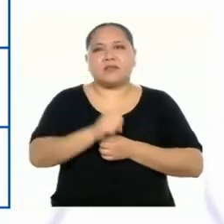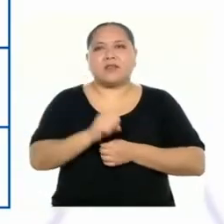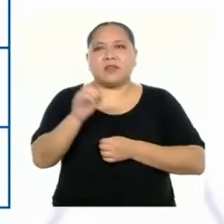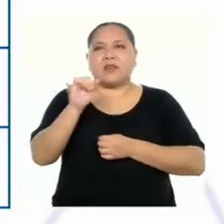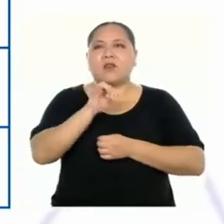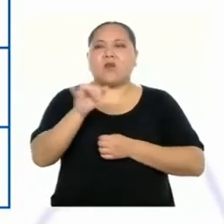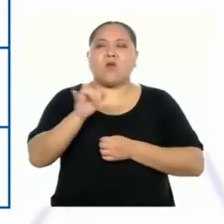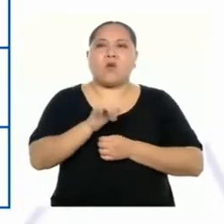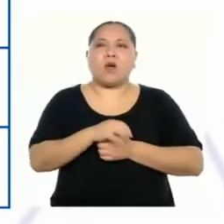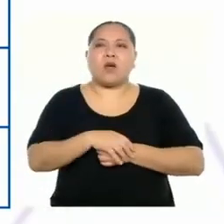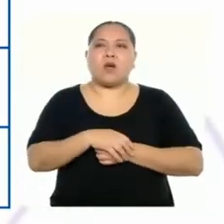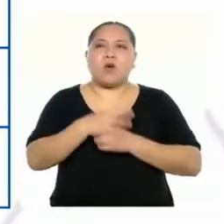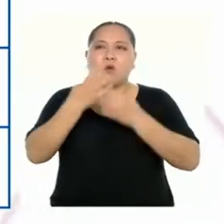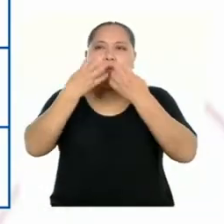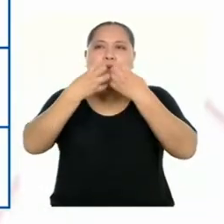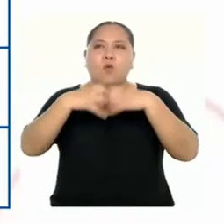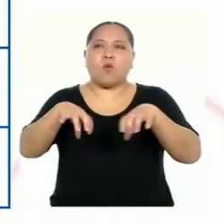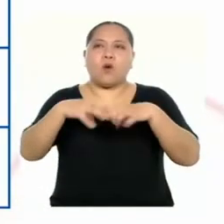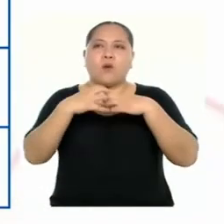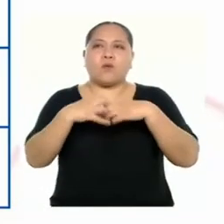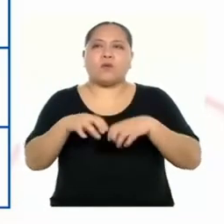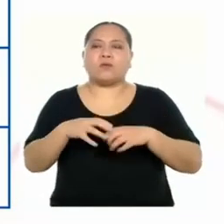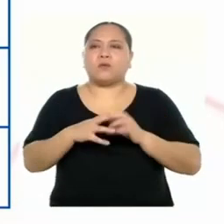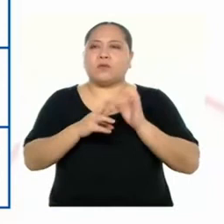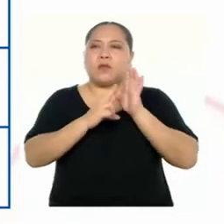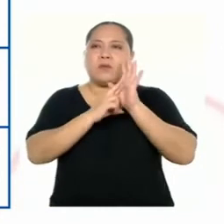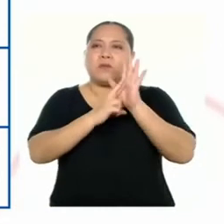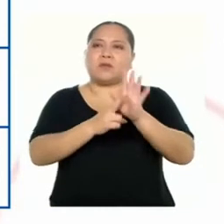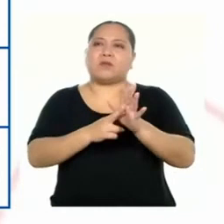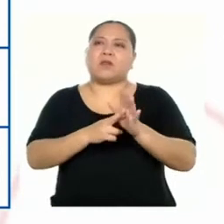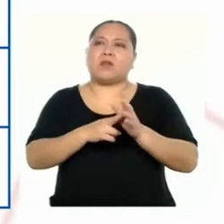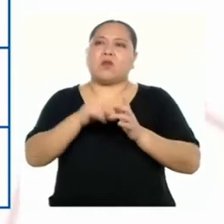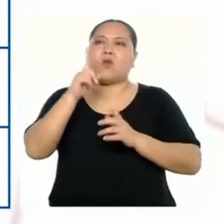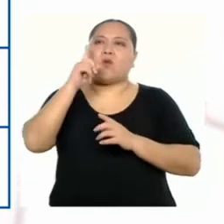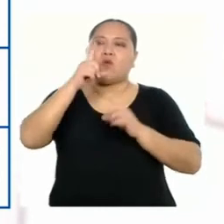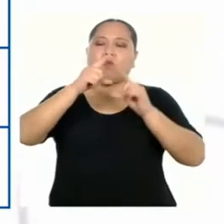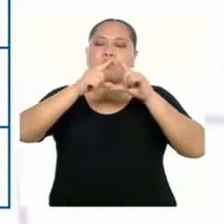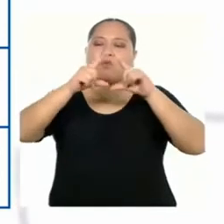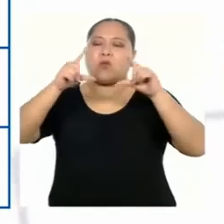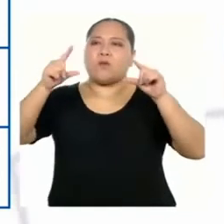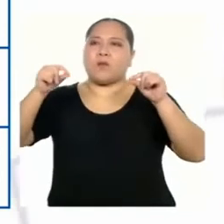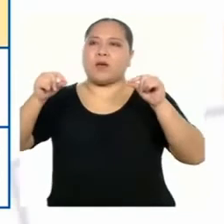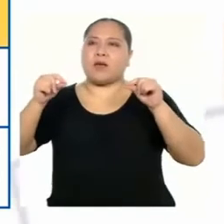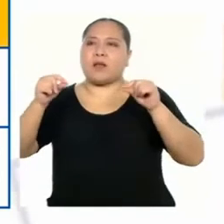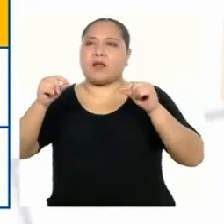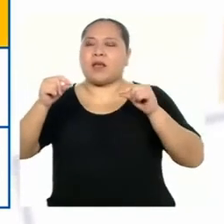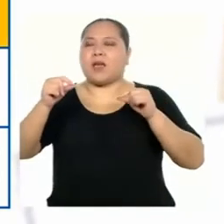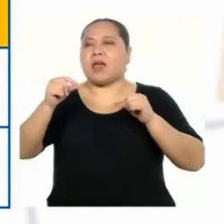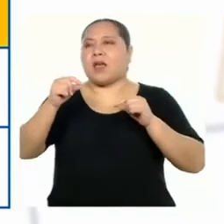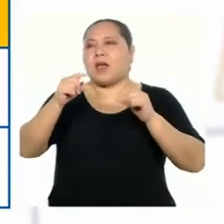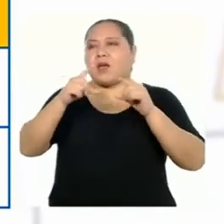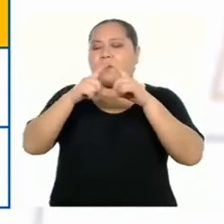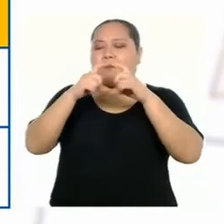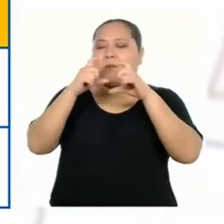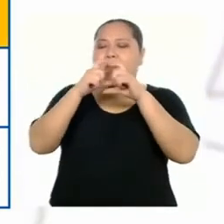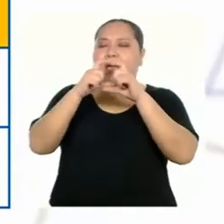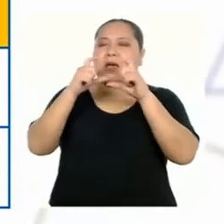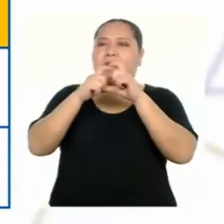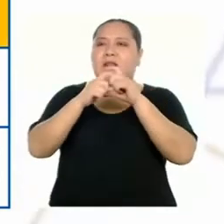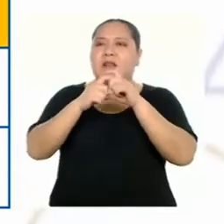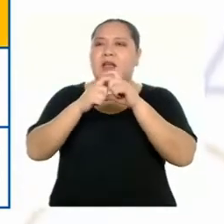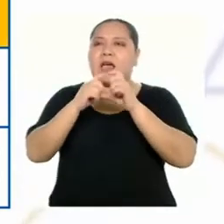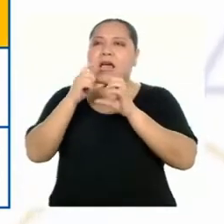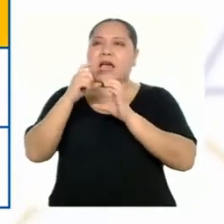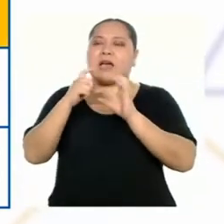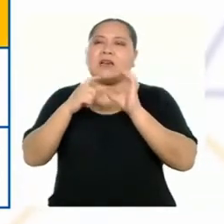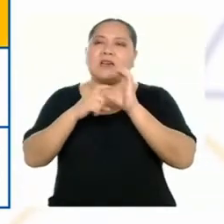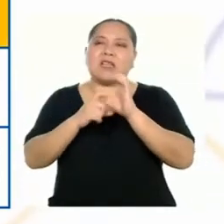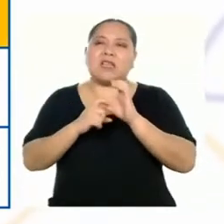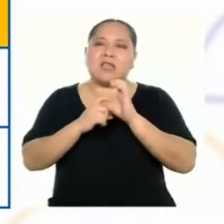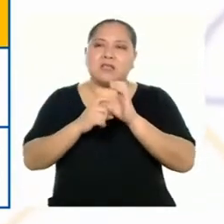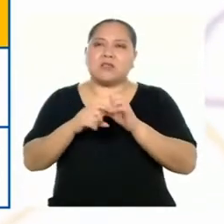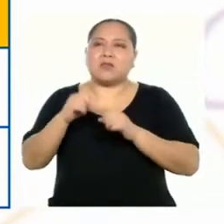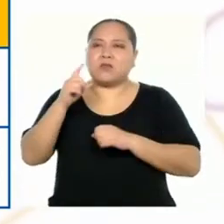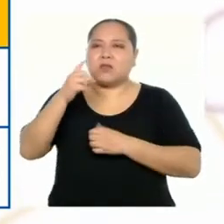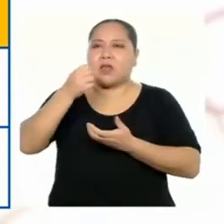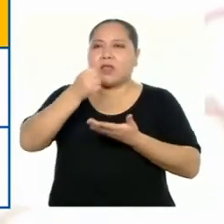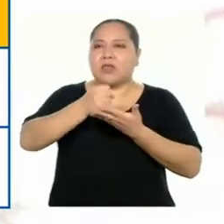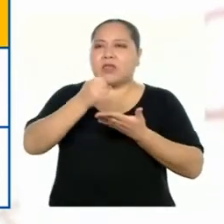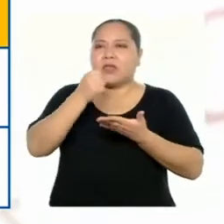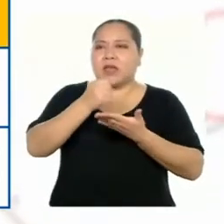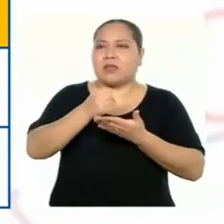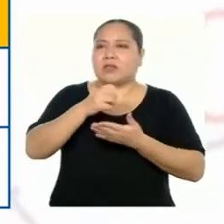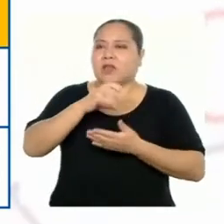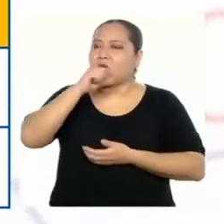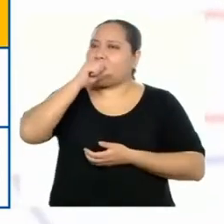La cantidad de huevos podemos representarla con una barra gris y la cantidad de tazas de almendras con